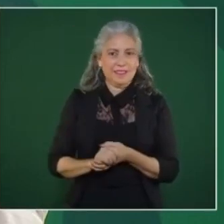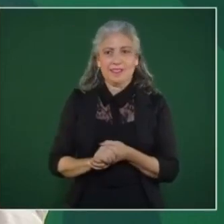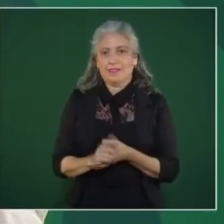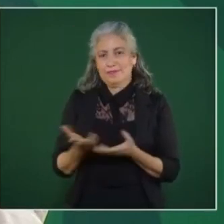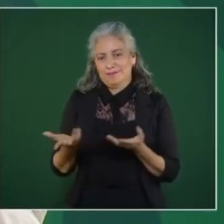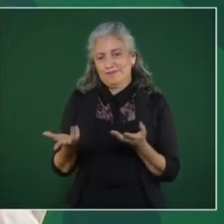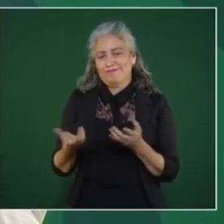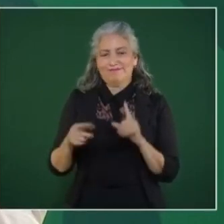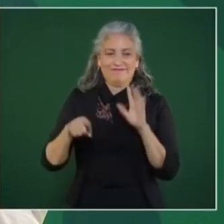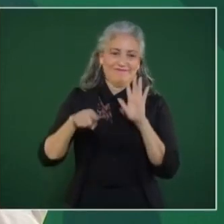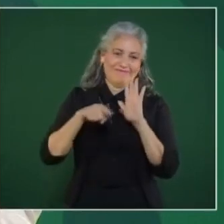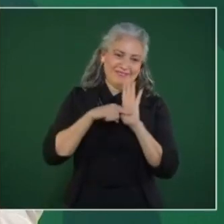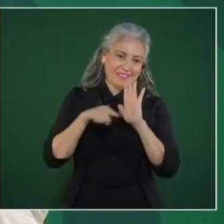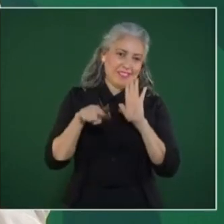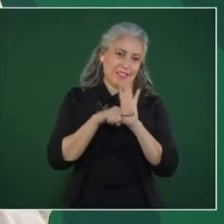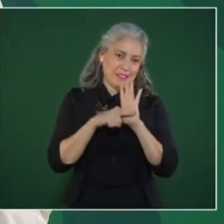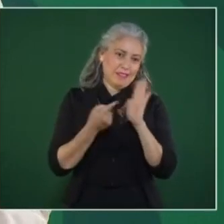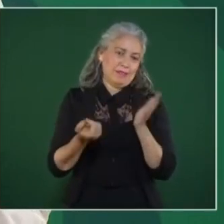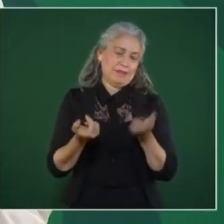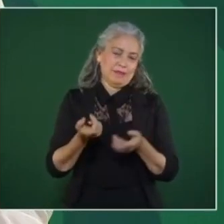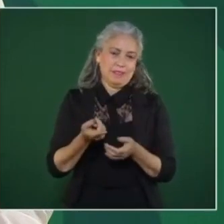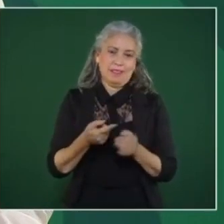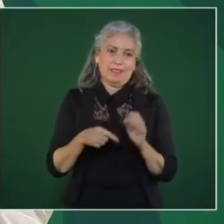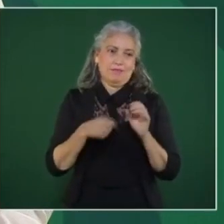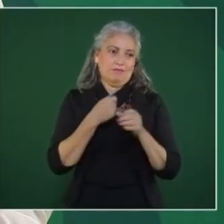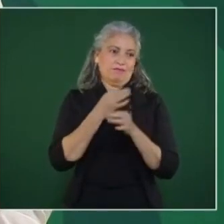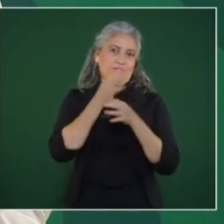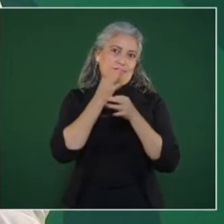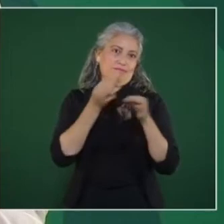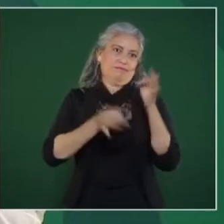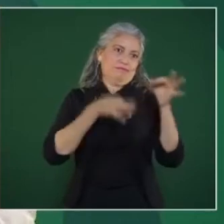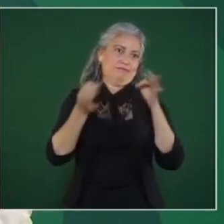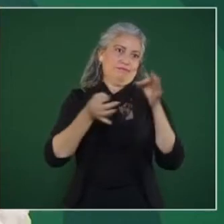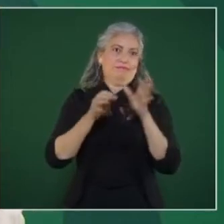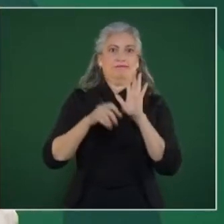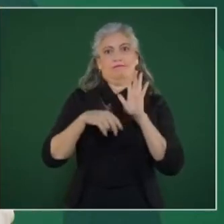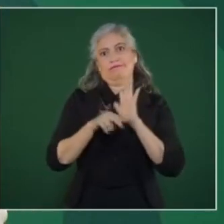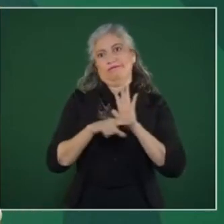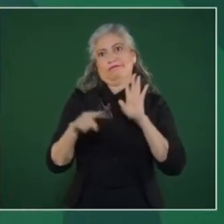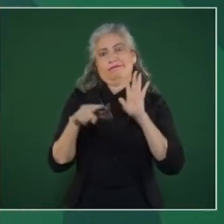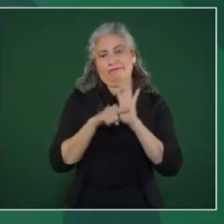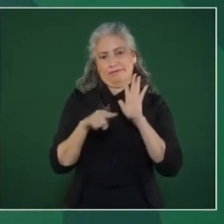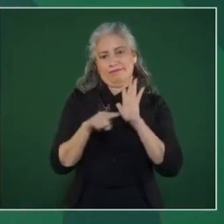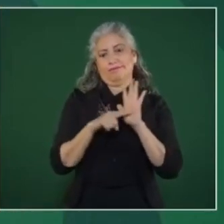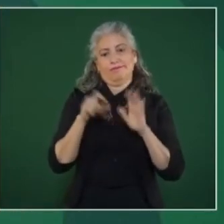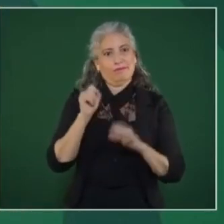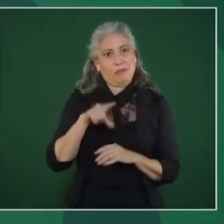amarillismo, sensacionalismo, todo lo que